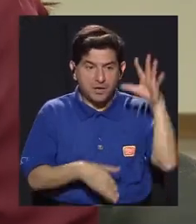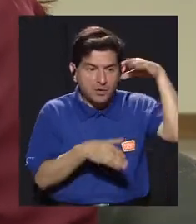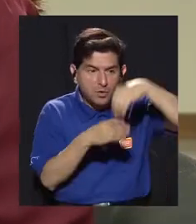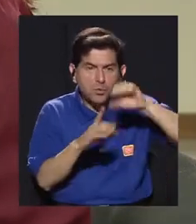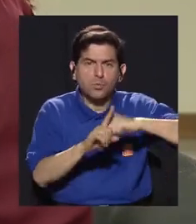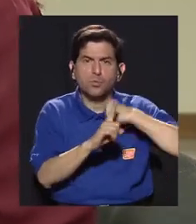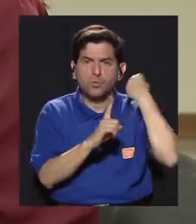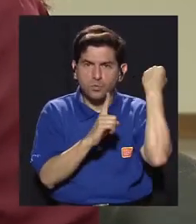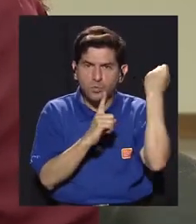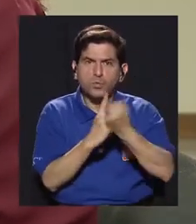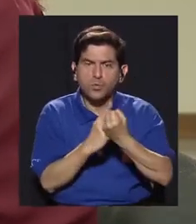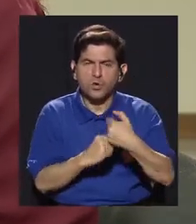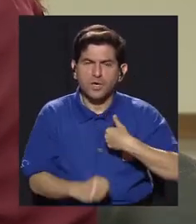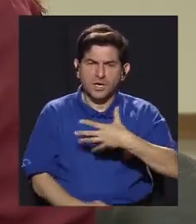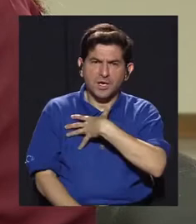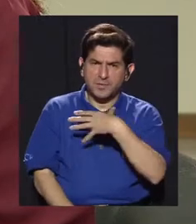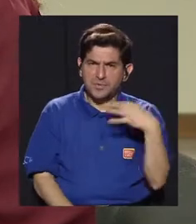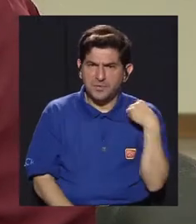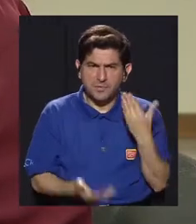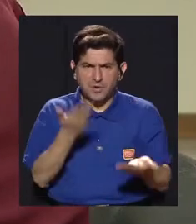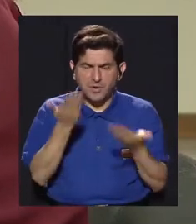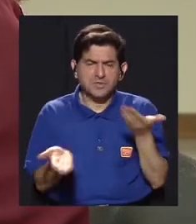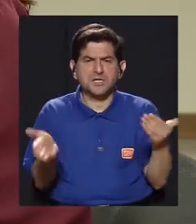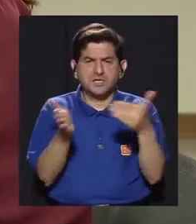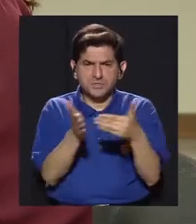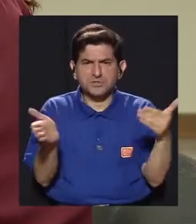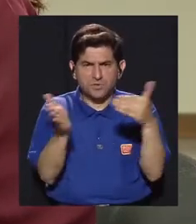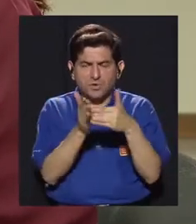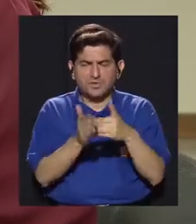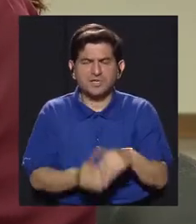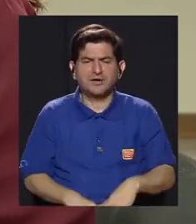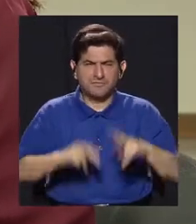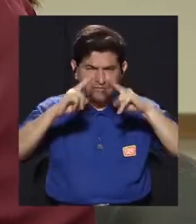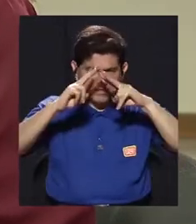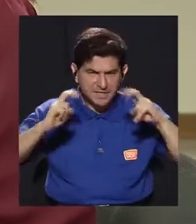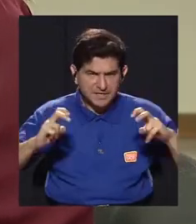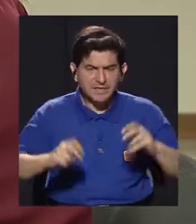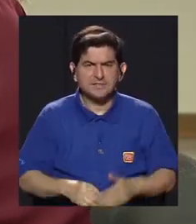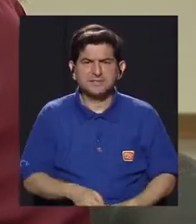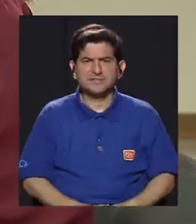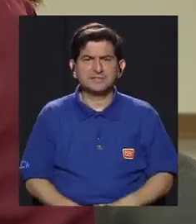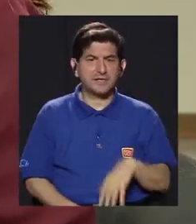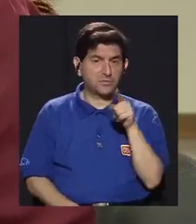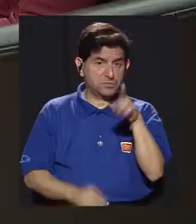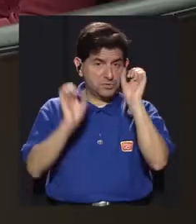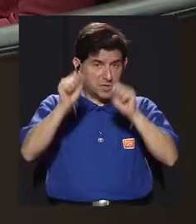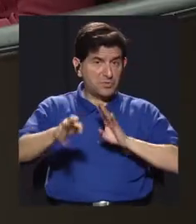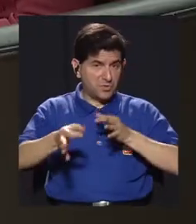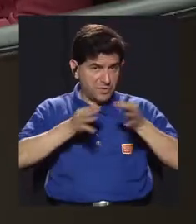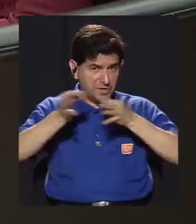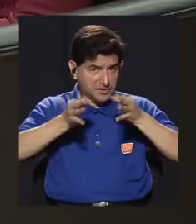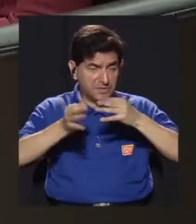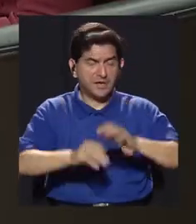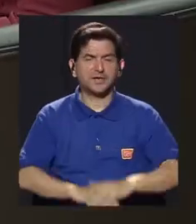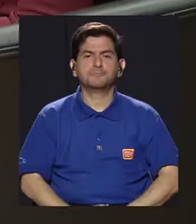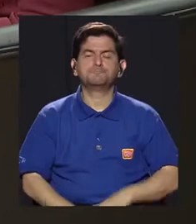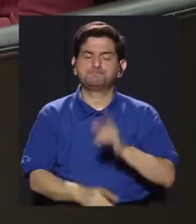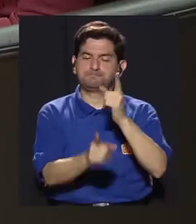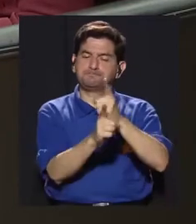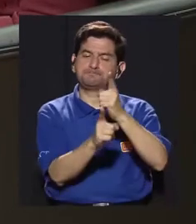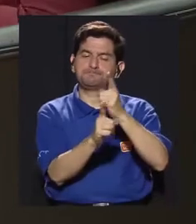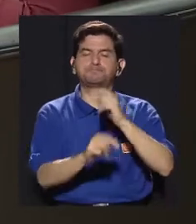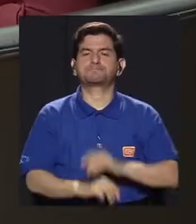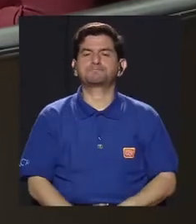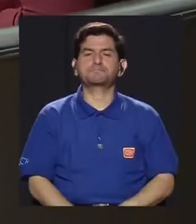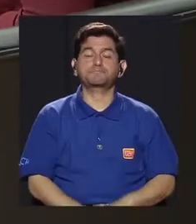serie de condiciones, ¿verdad? Que me gustaría como recapitular este punto. Tal vez, Alejandra, si pudiéramos hablar de esto. Claro. en efecto,